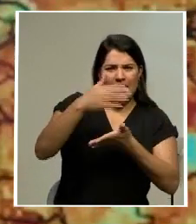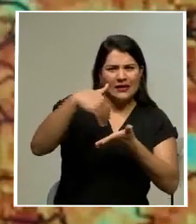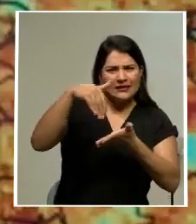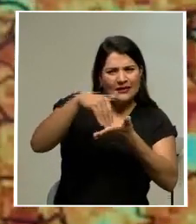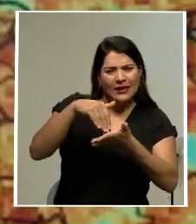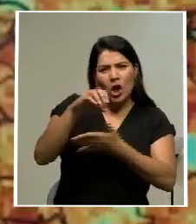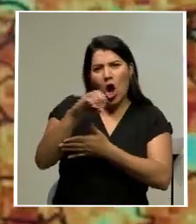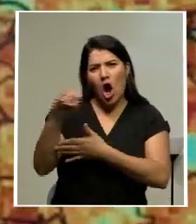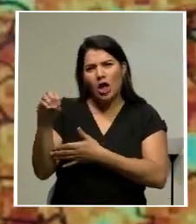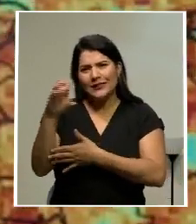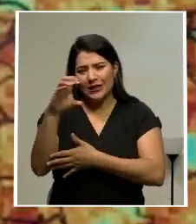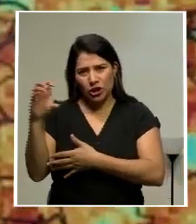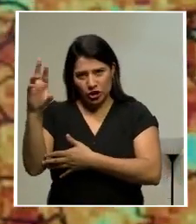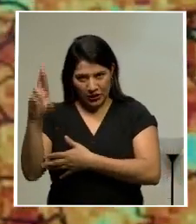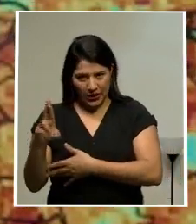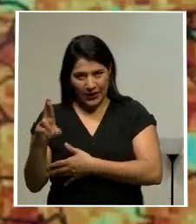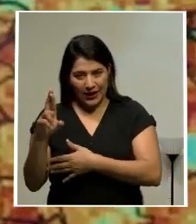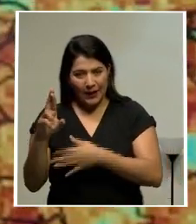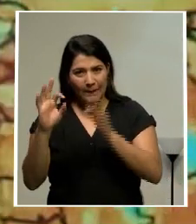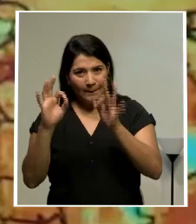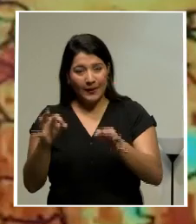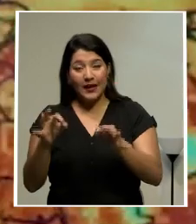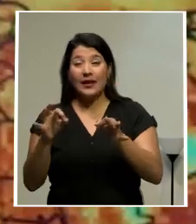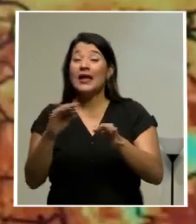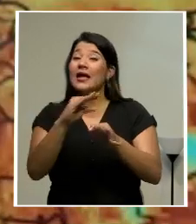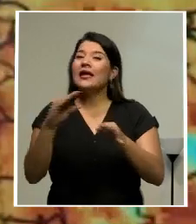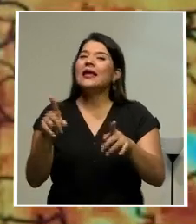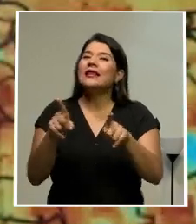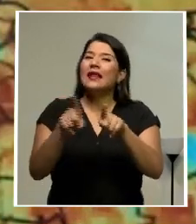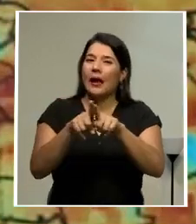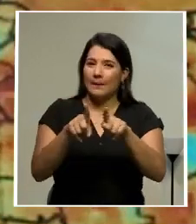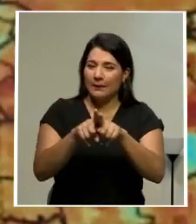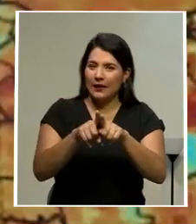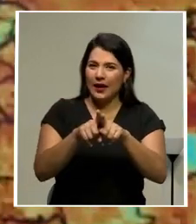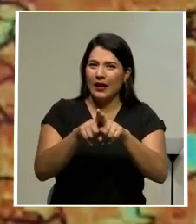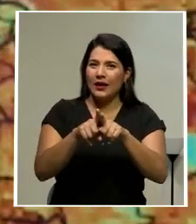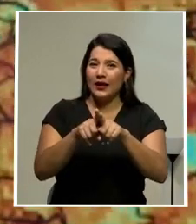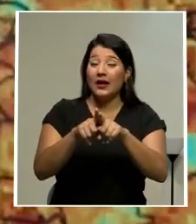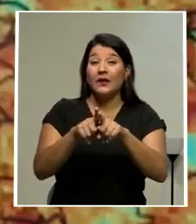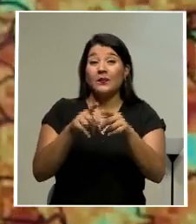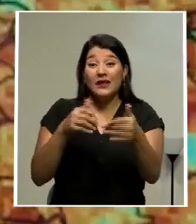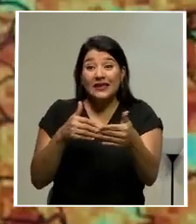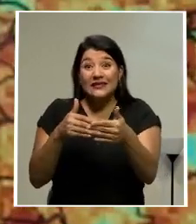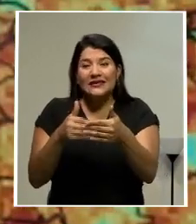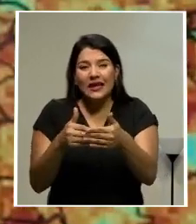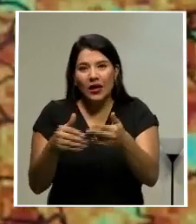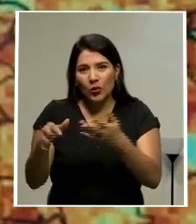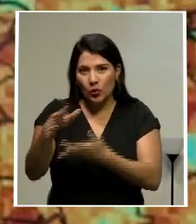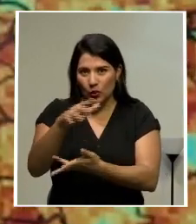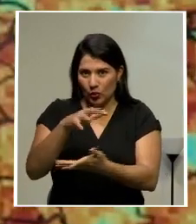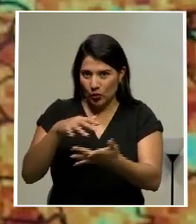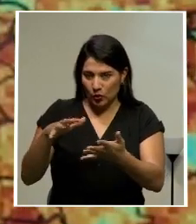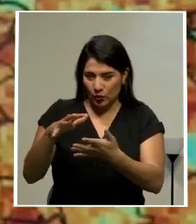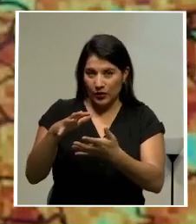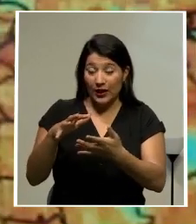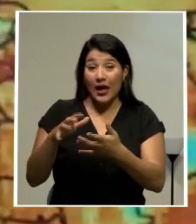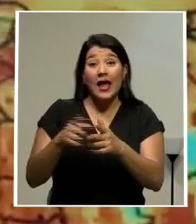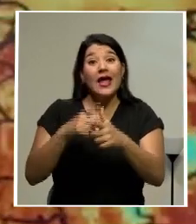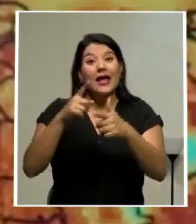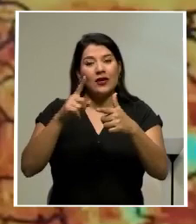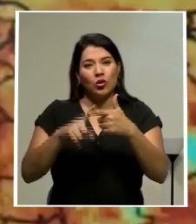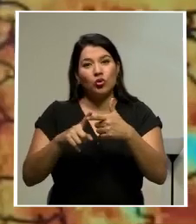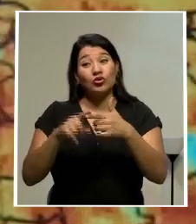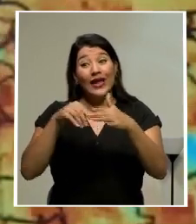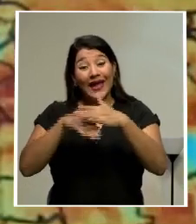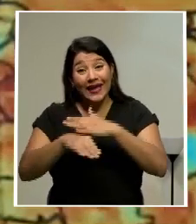oeste del territorio nacional, aunado también a la cercanía de la zona de convergencia intertropical. Todo esto favorecerá que hacia las